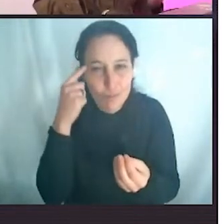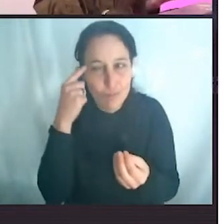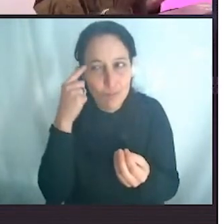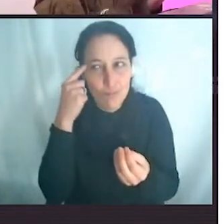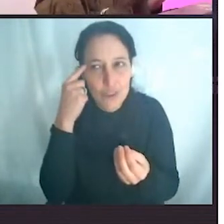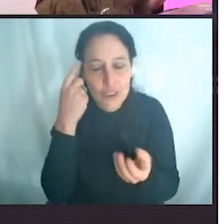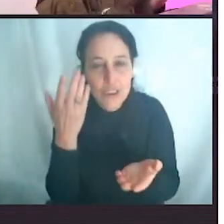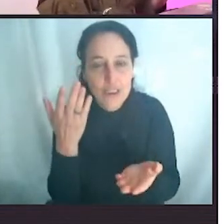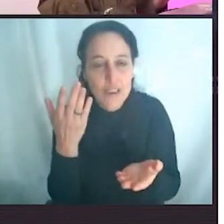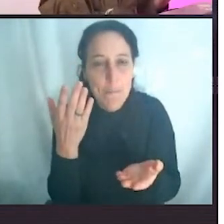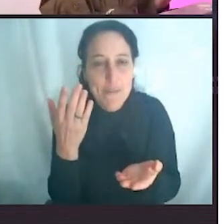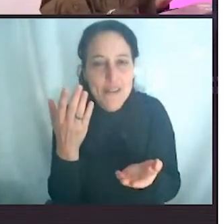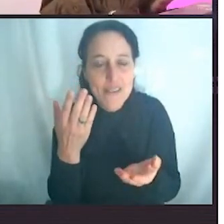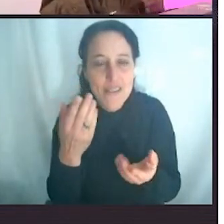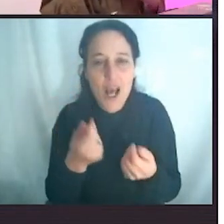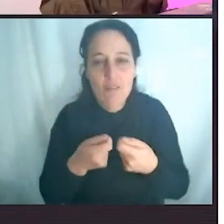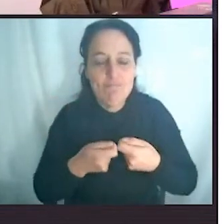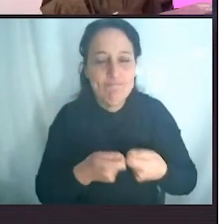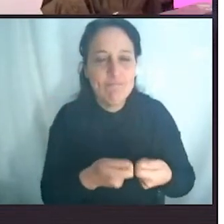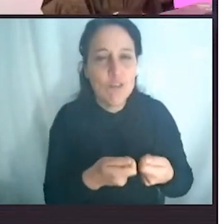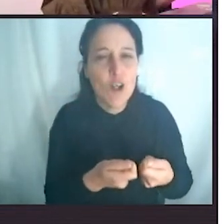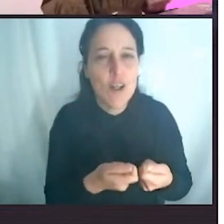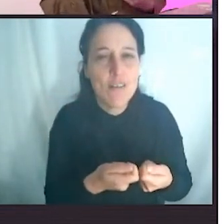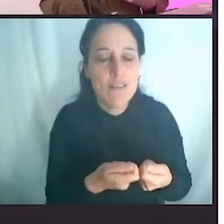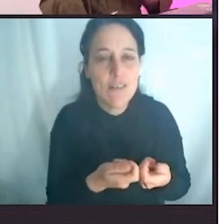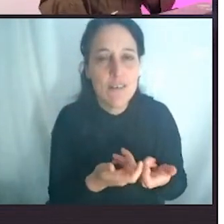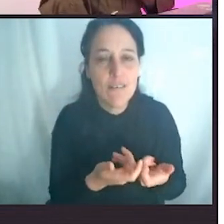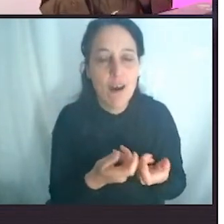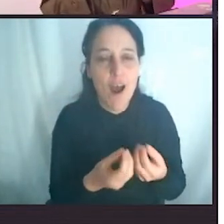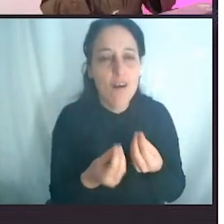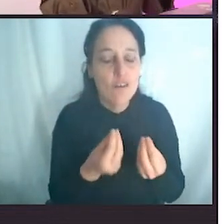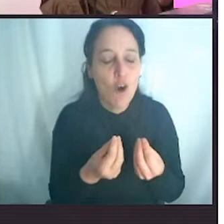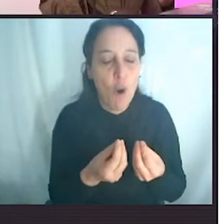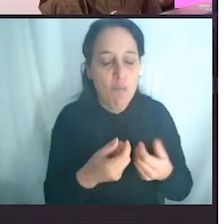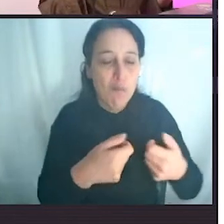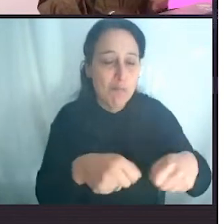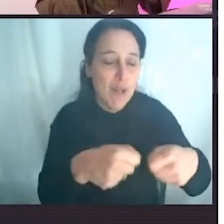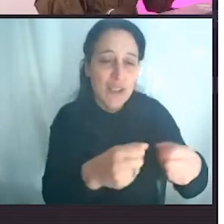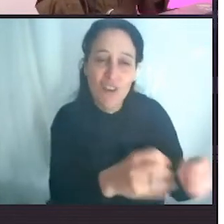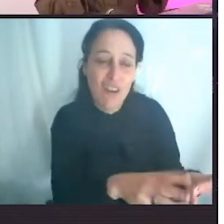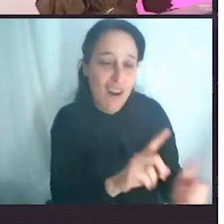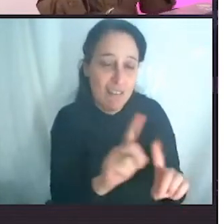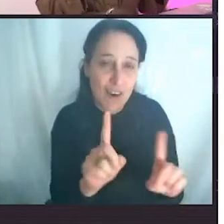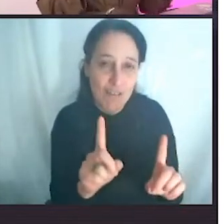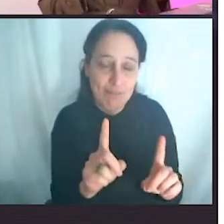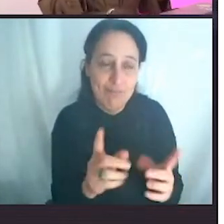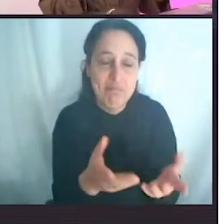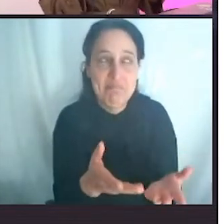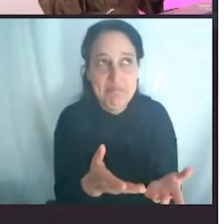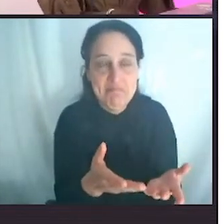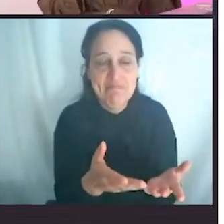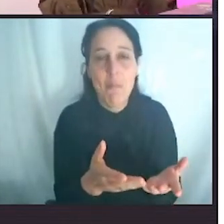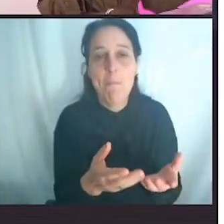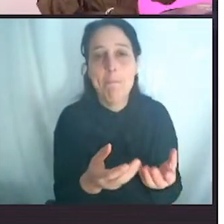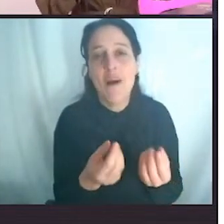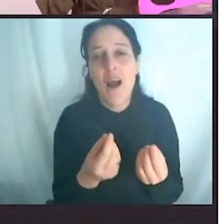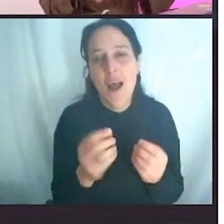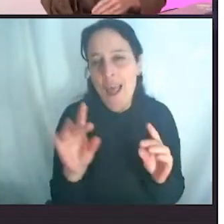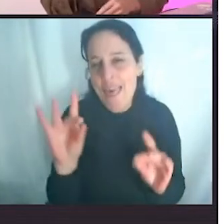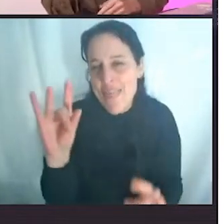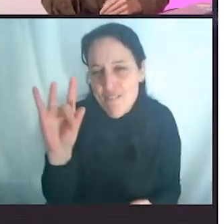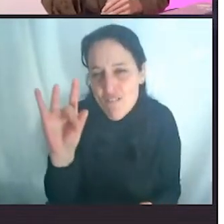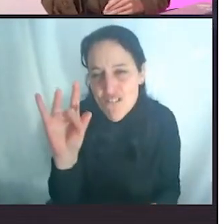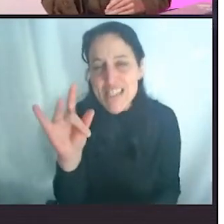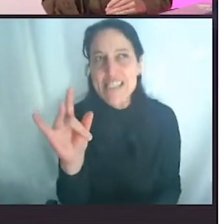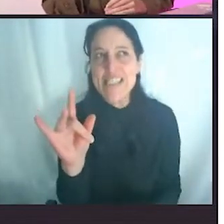incentivos para dejar de usar plástico. Vuelvo a decirles, el plástico es un material increíble. Es liviano, es barato, es fácil. Entonces, es muy difícil a veces ir